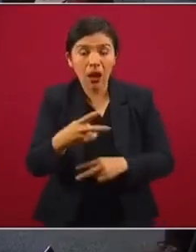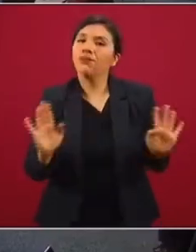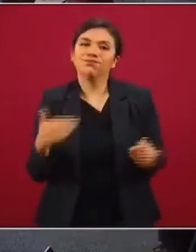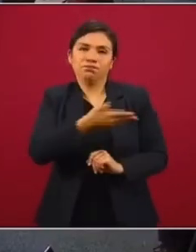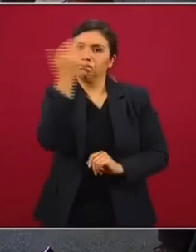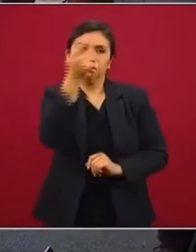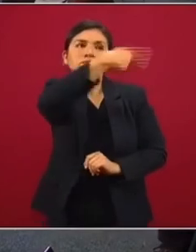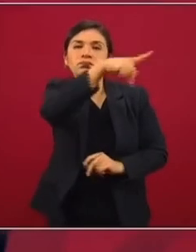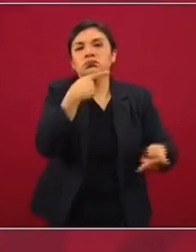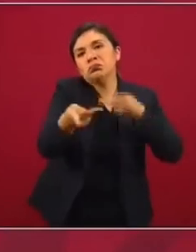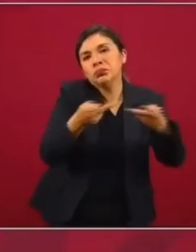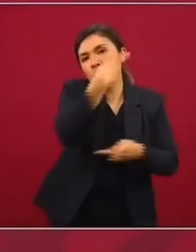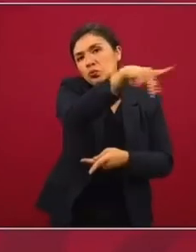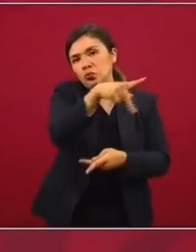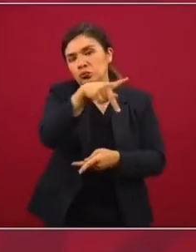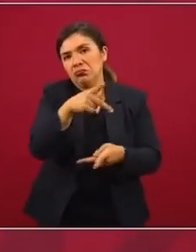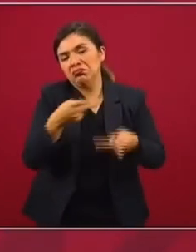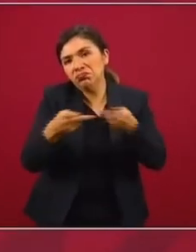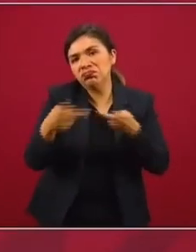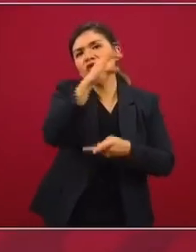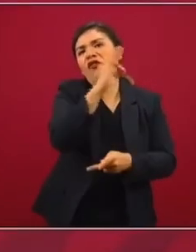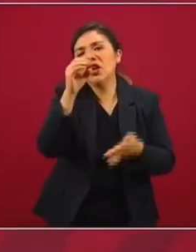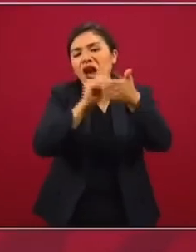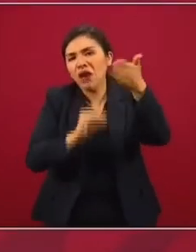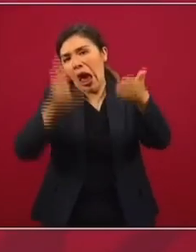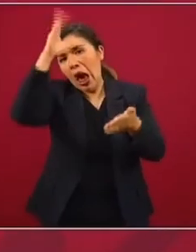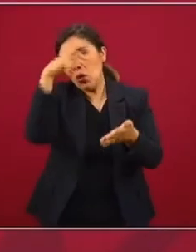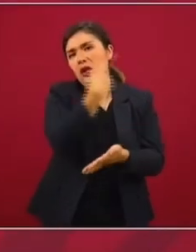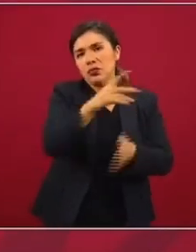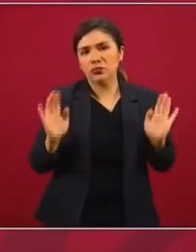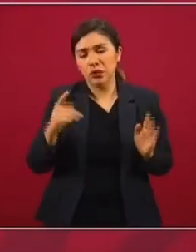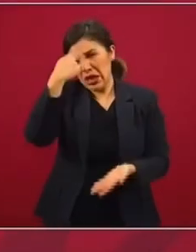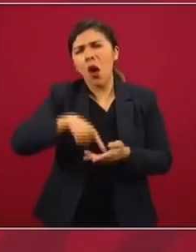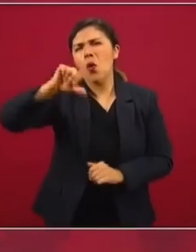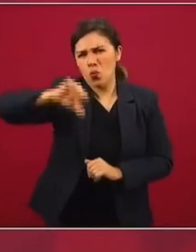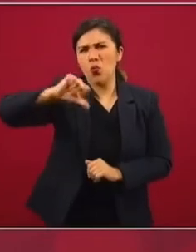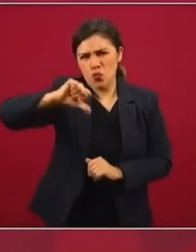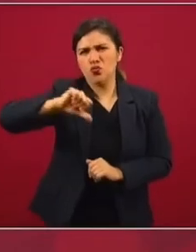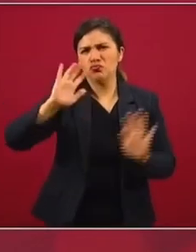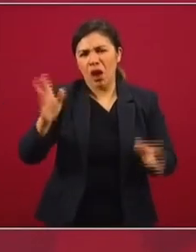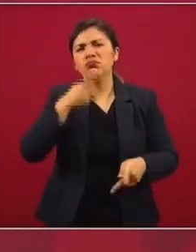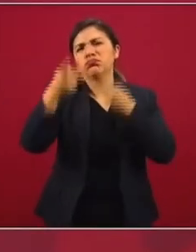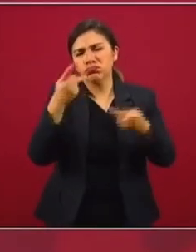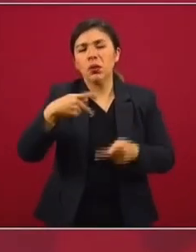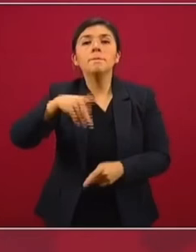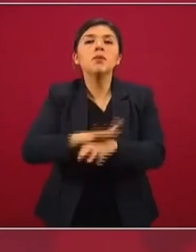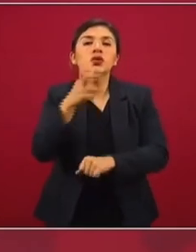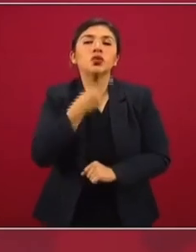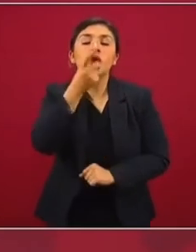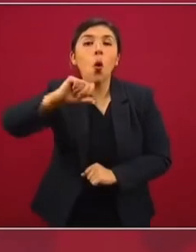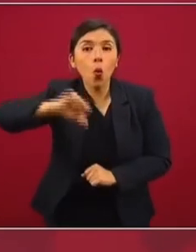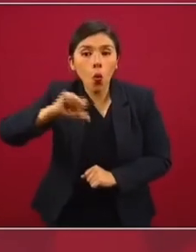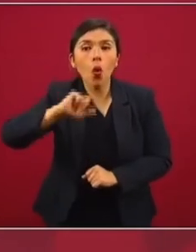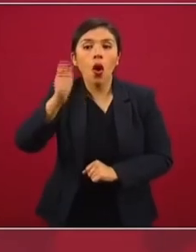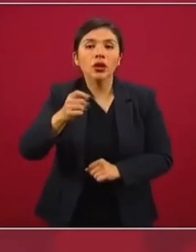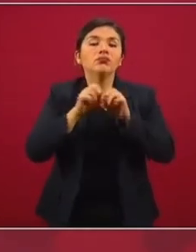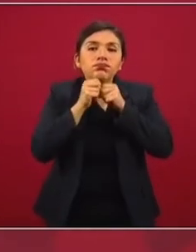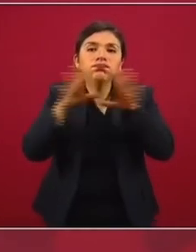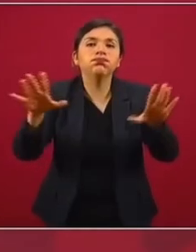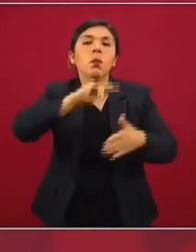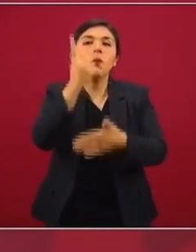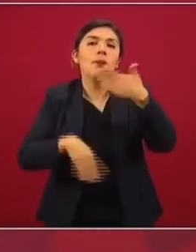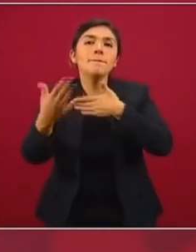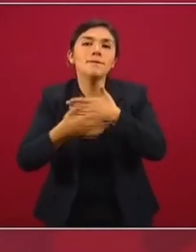Ellos también tienen que decidir su agenda. Creo que hoy iban ya a resolver. Por eso les hablo de que hoy se da a conocer